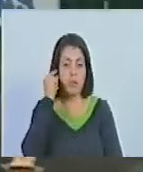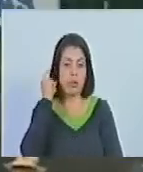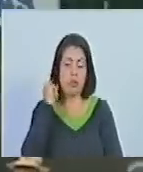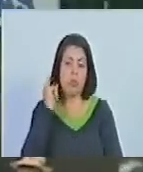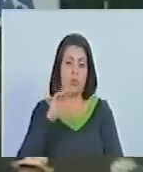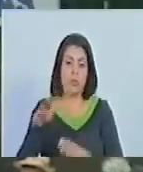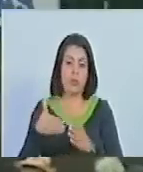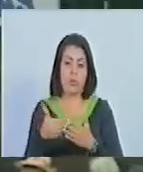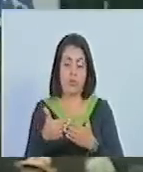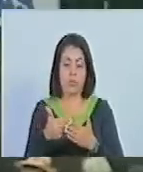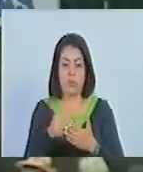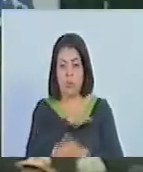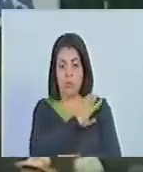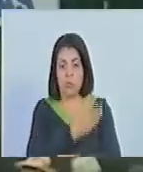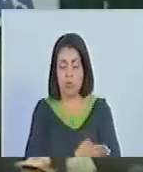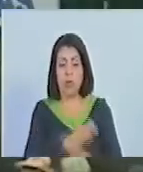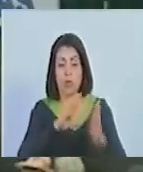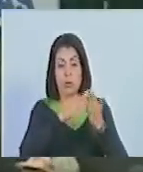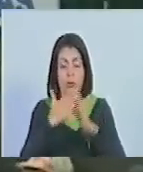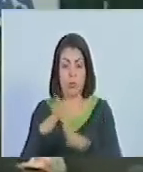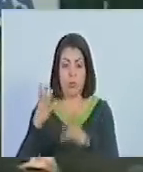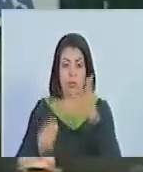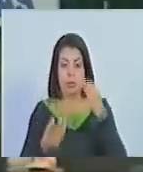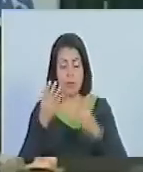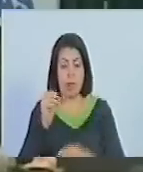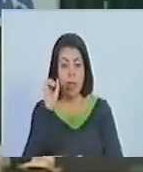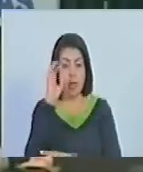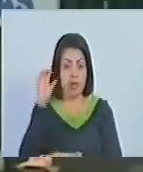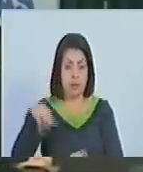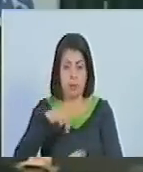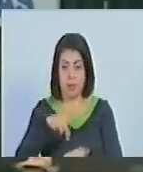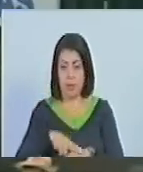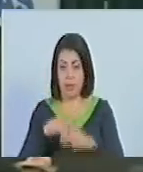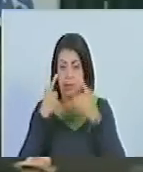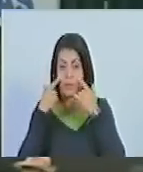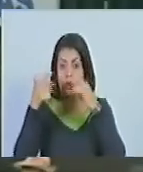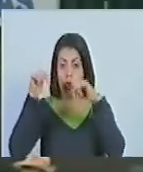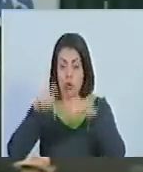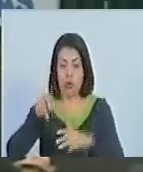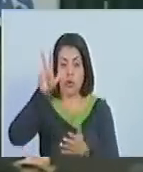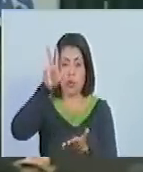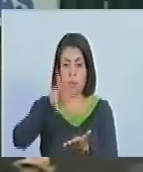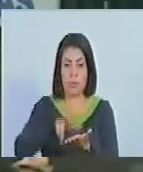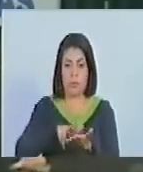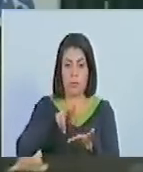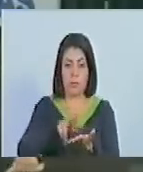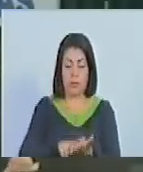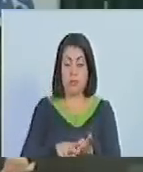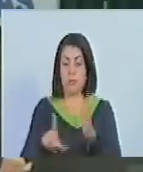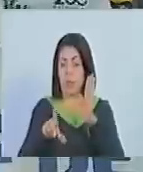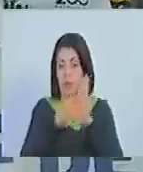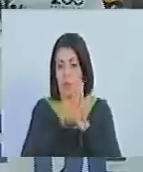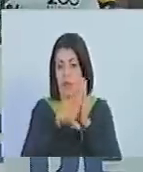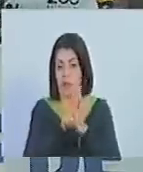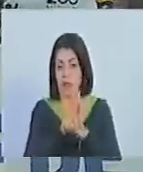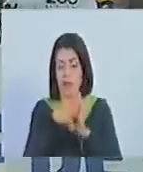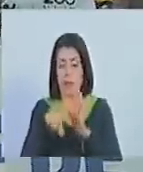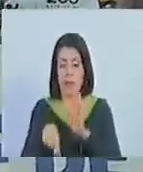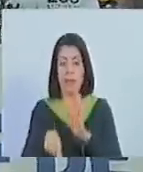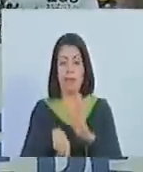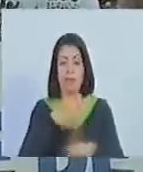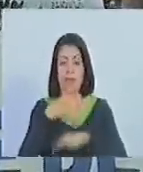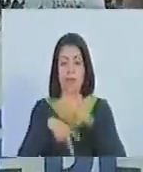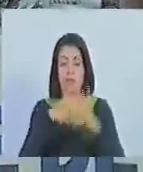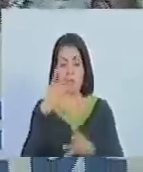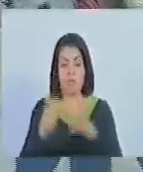del Poder Comunal. Expreso la emoción de la Asamblea Nacional que hoy sanciona la ley orgánica de